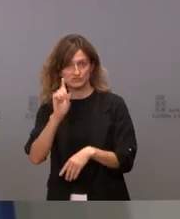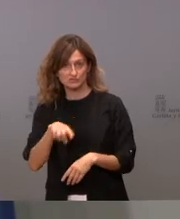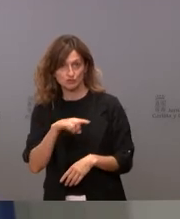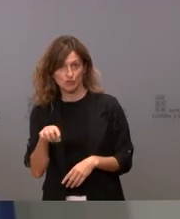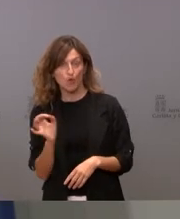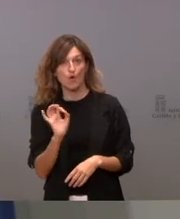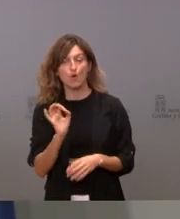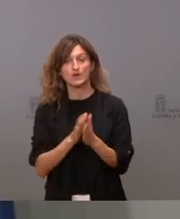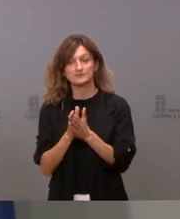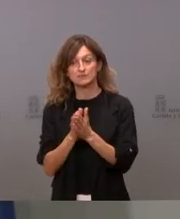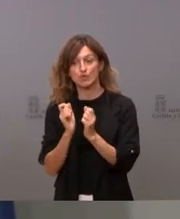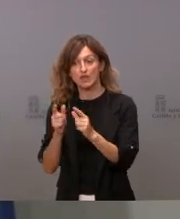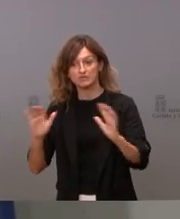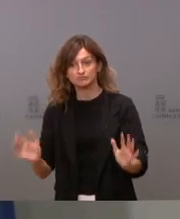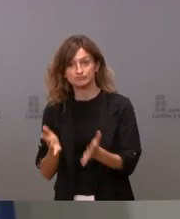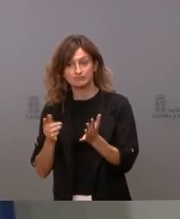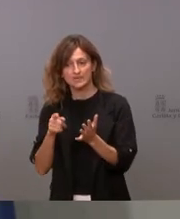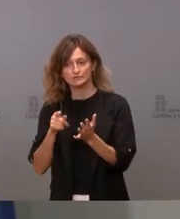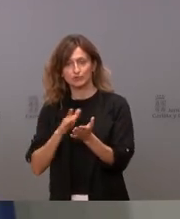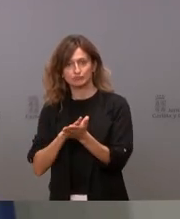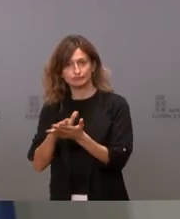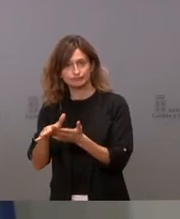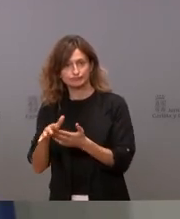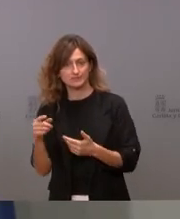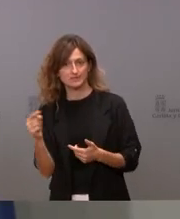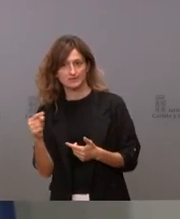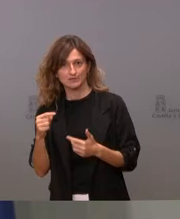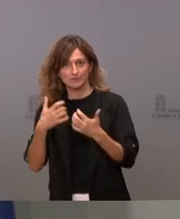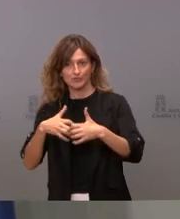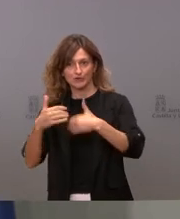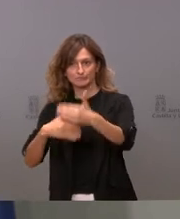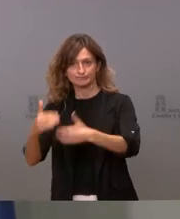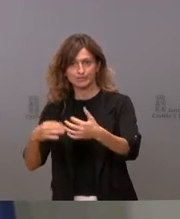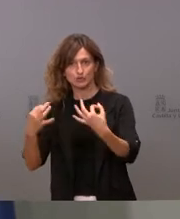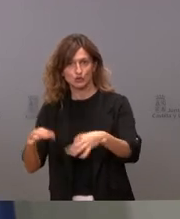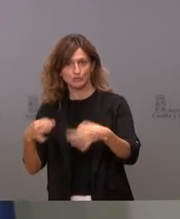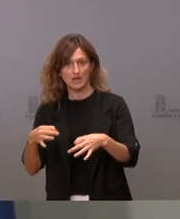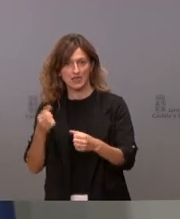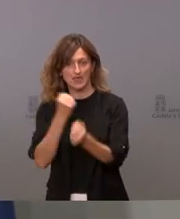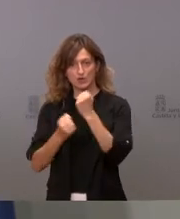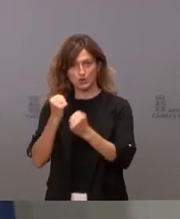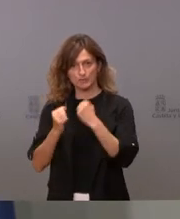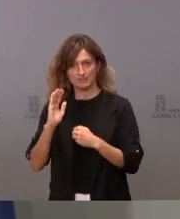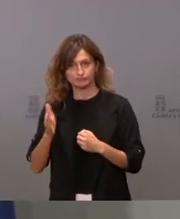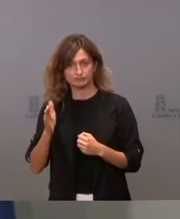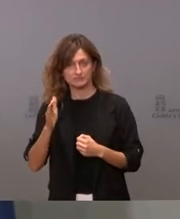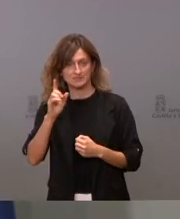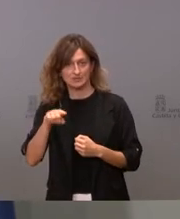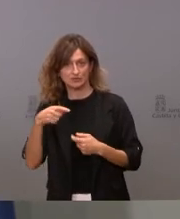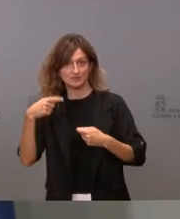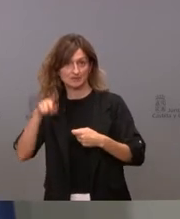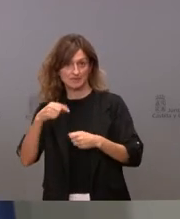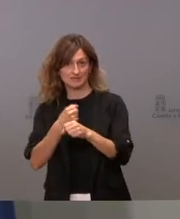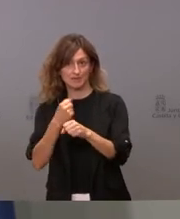estímulos y estos incentivos están pervirtiendo el funcionamiento normal de nuestra economía y de nuestro mercado